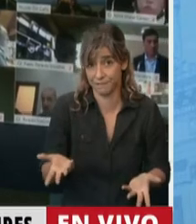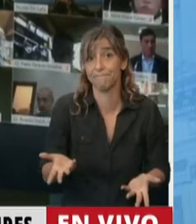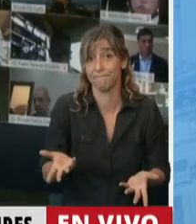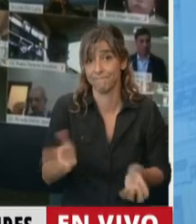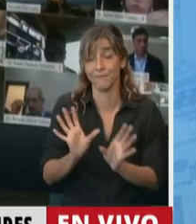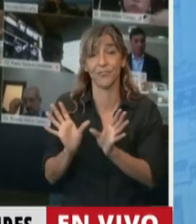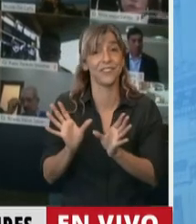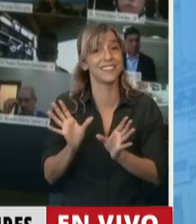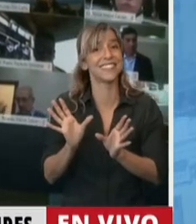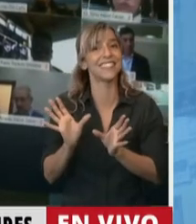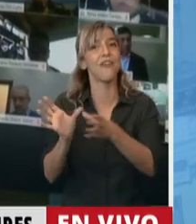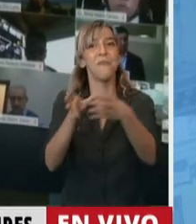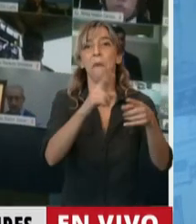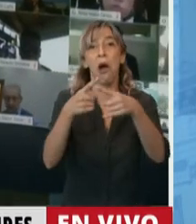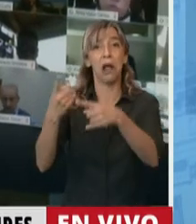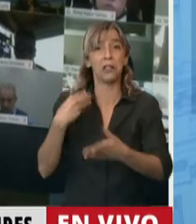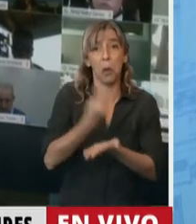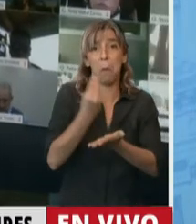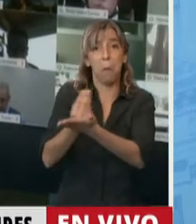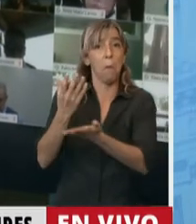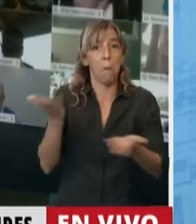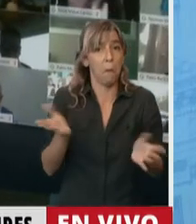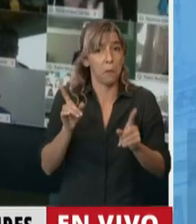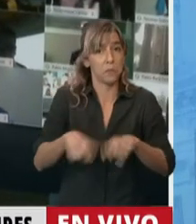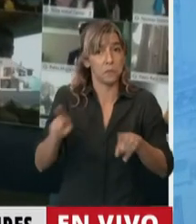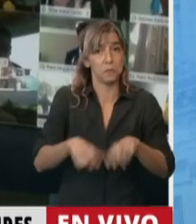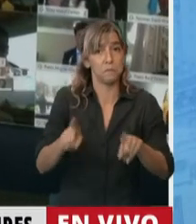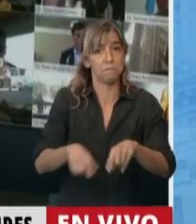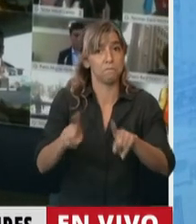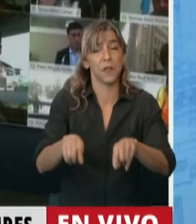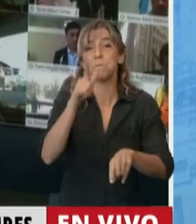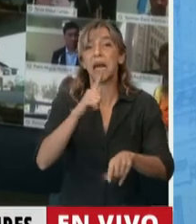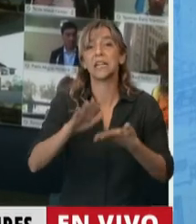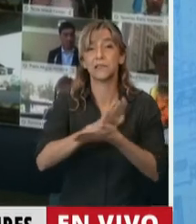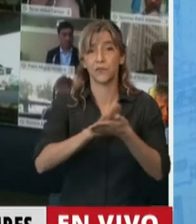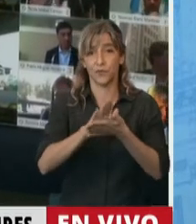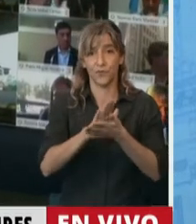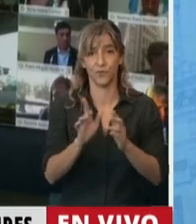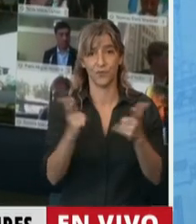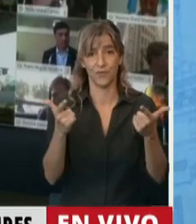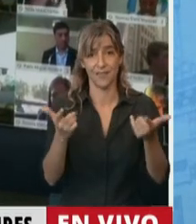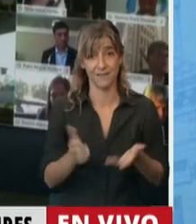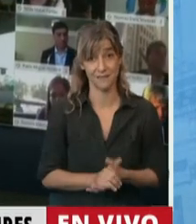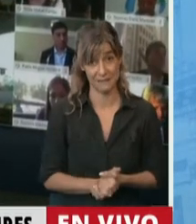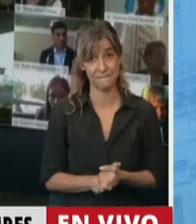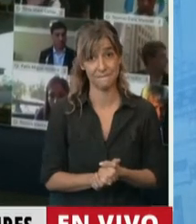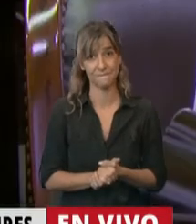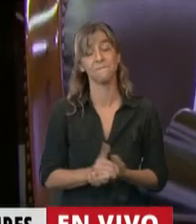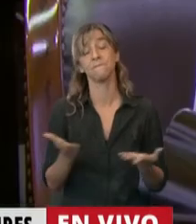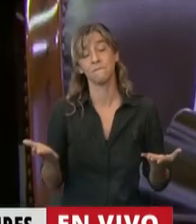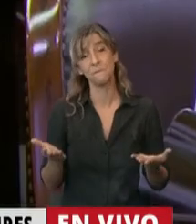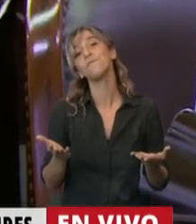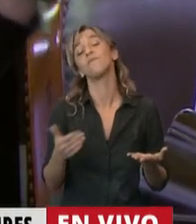nivel de hambruna de nuestra población y sin embargo las medidas para resolverlo no aparecen. Y no aparecen porque